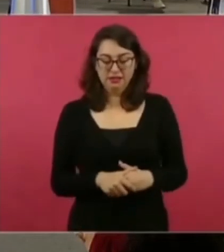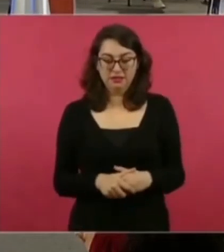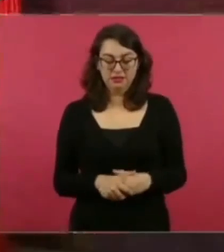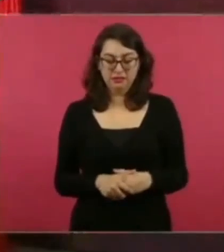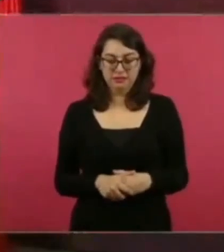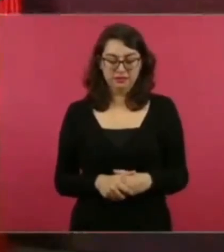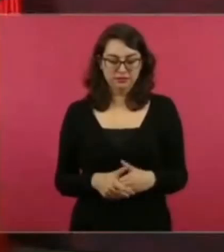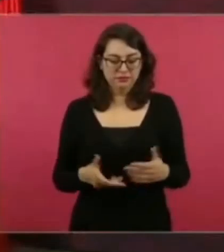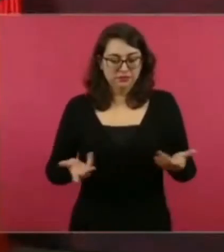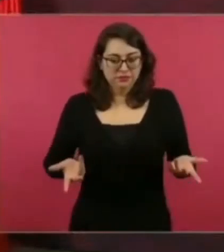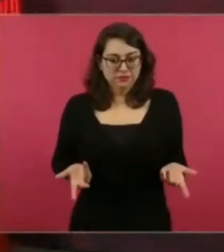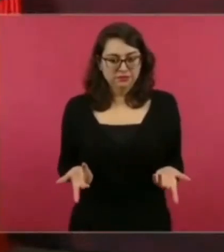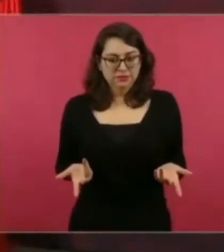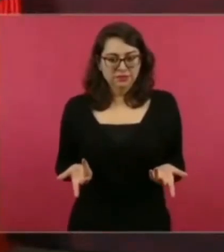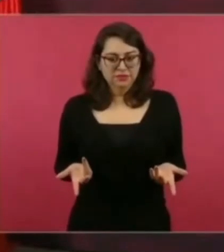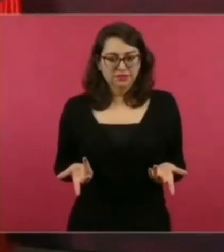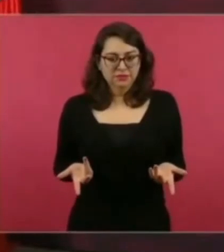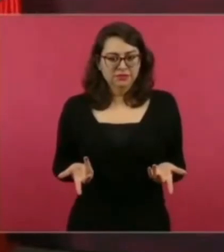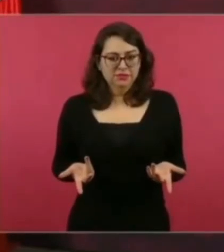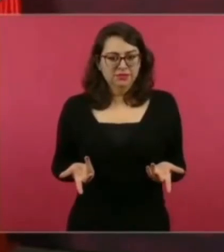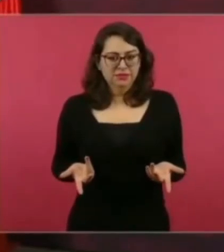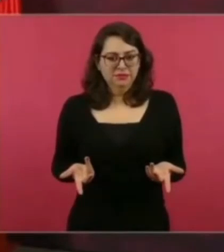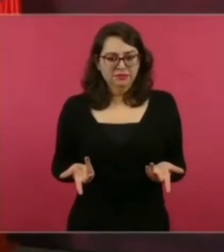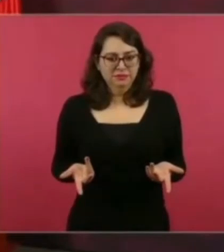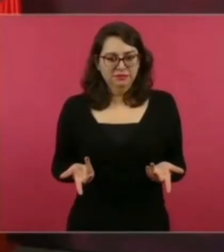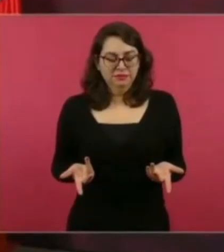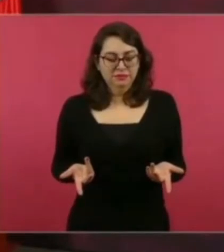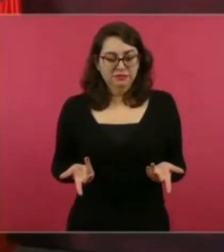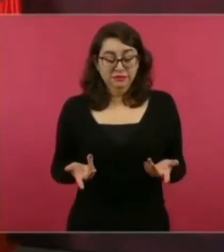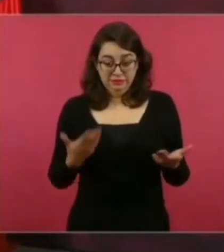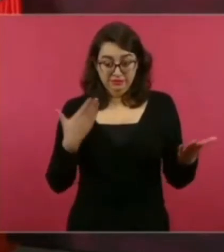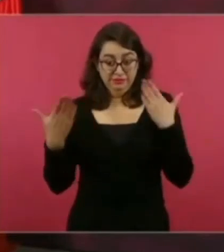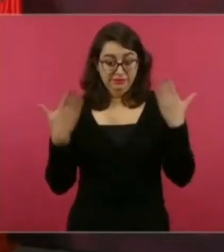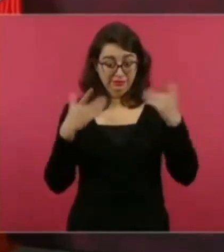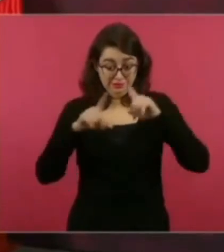Entonces, ¿a qué ha existido?